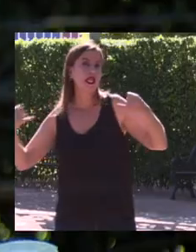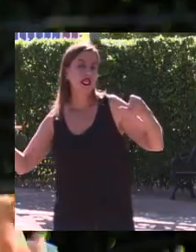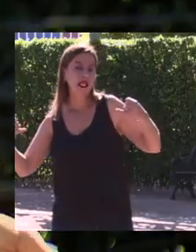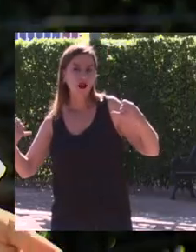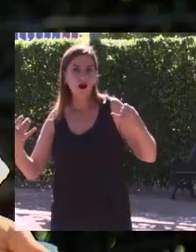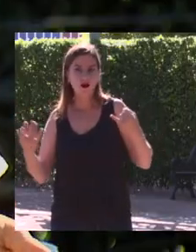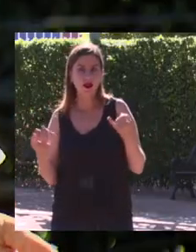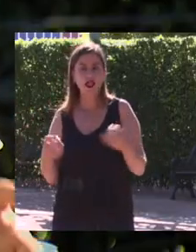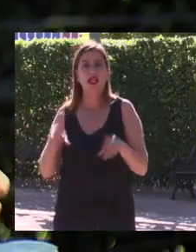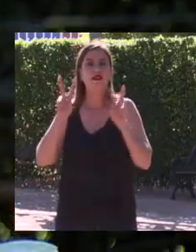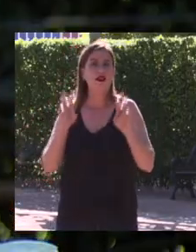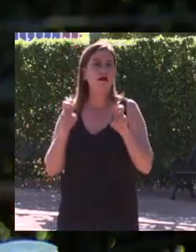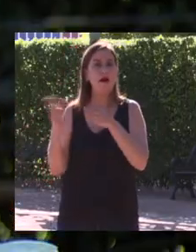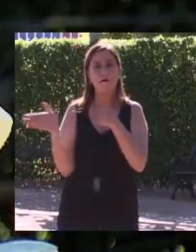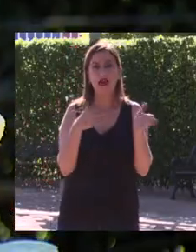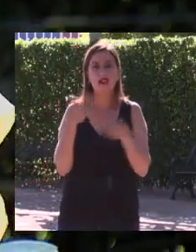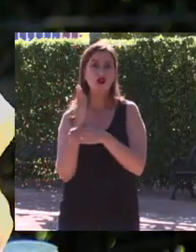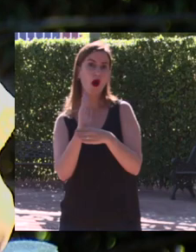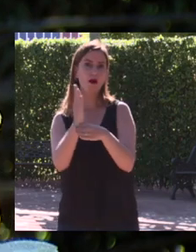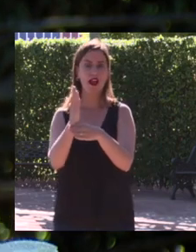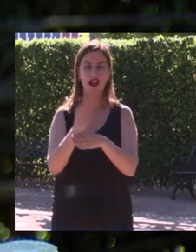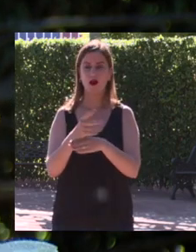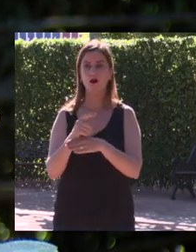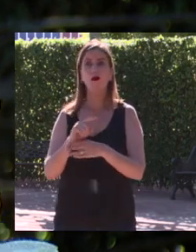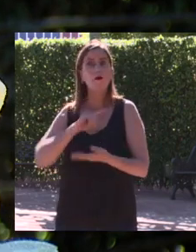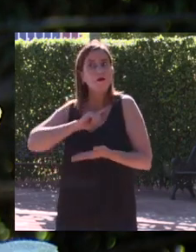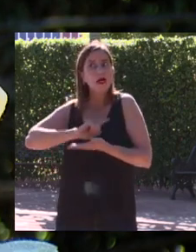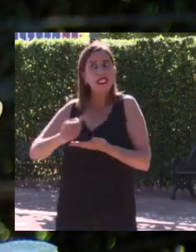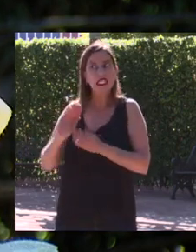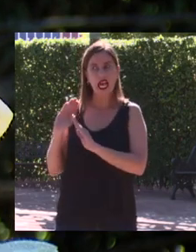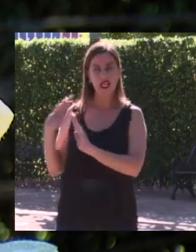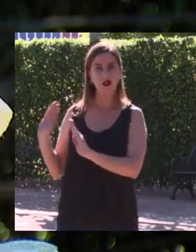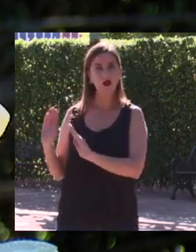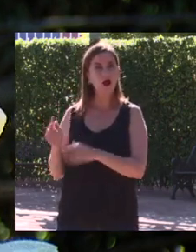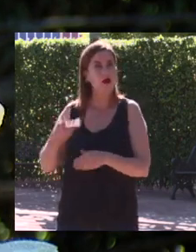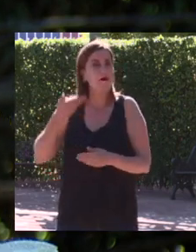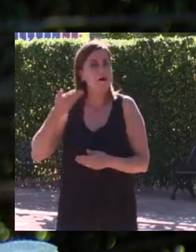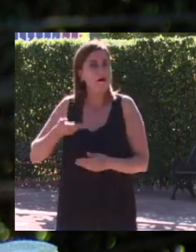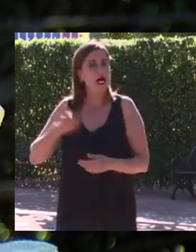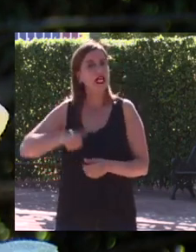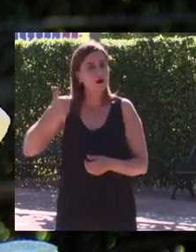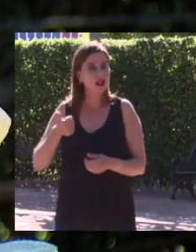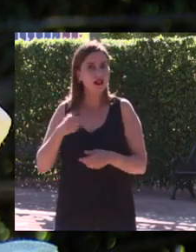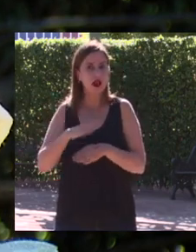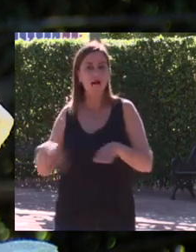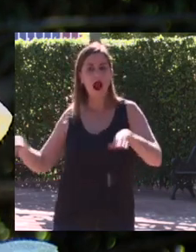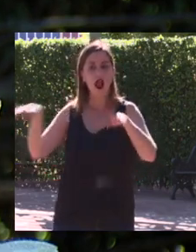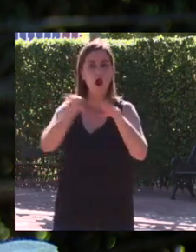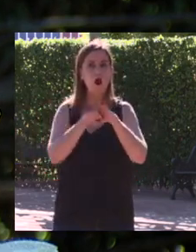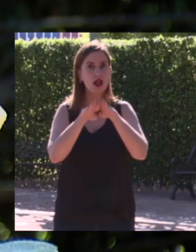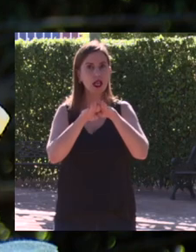vela del viento con un mensaje que tú vas dejando también que para ti es más importante para llegar a la igualdad